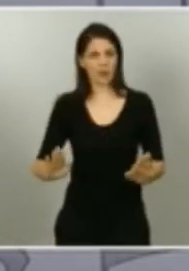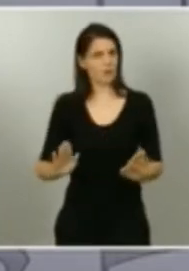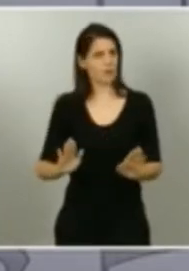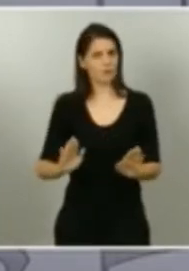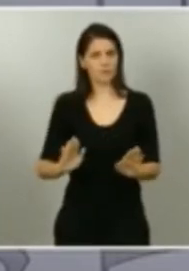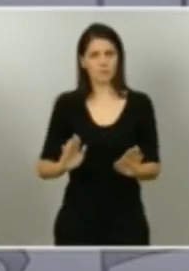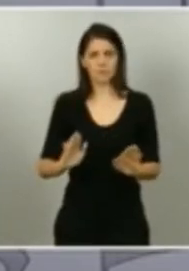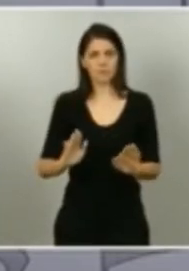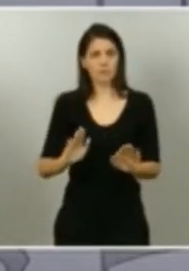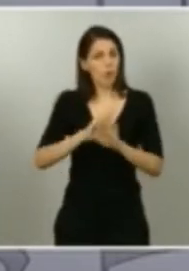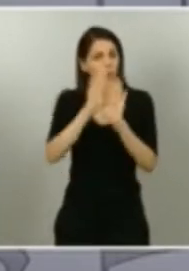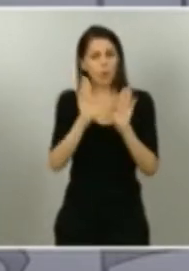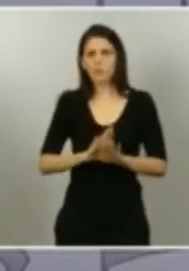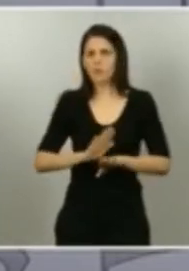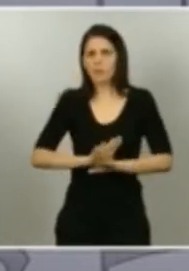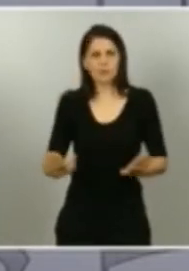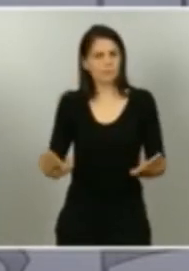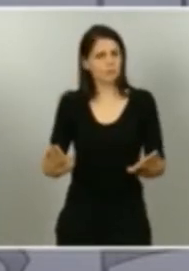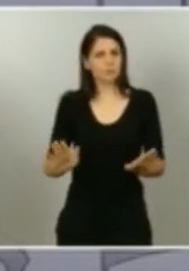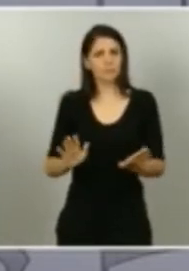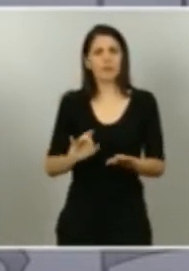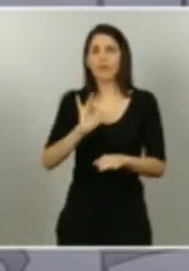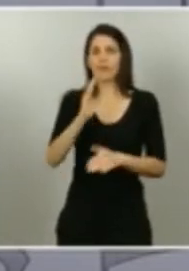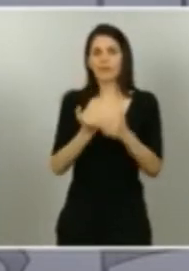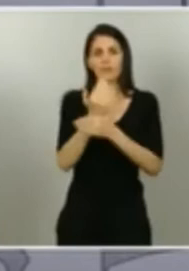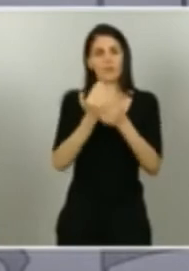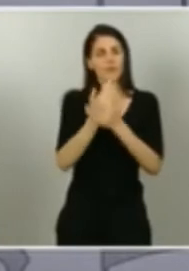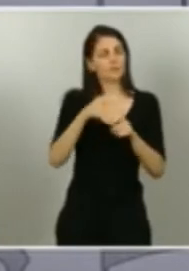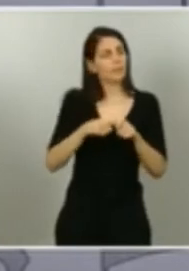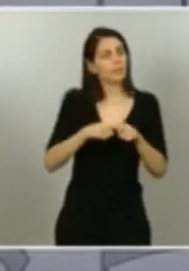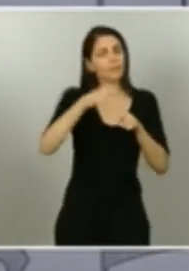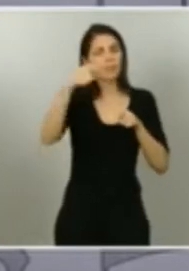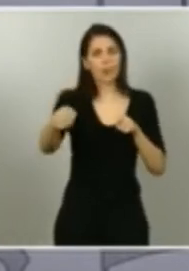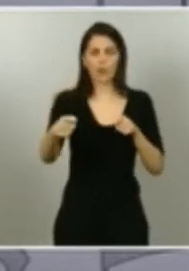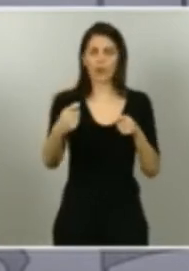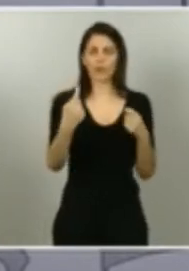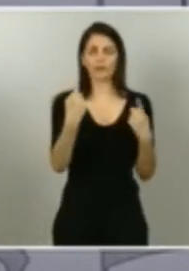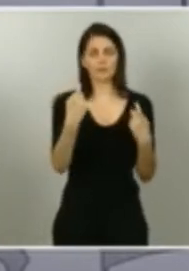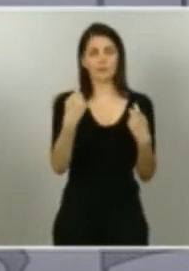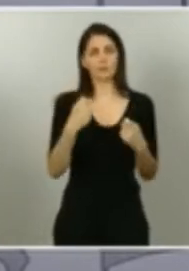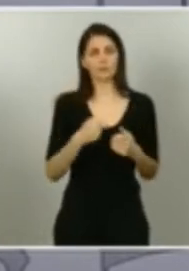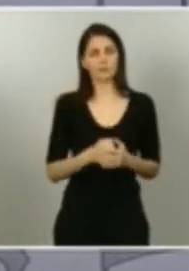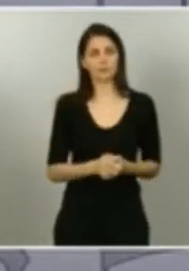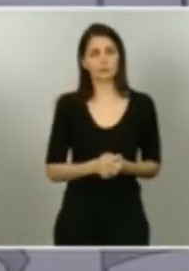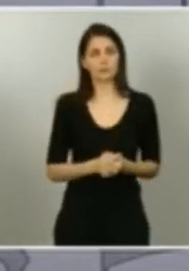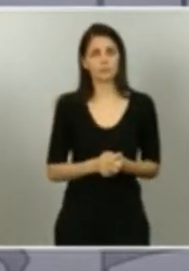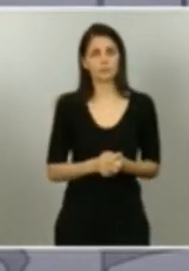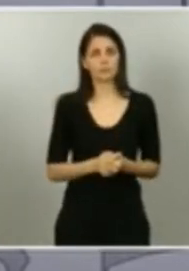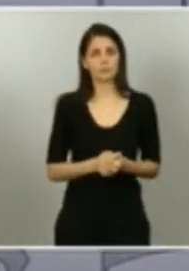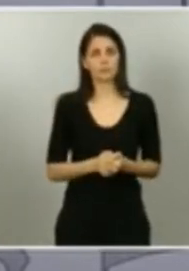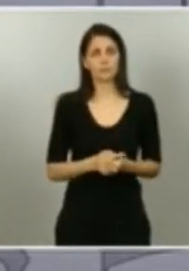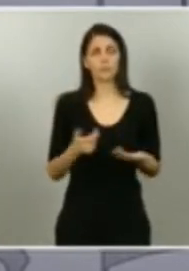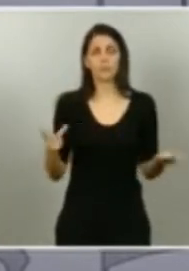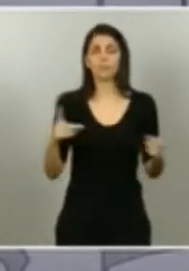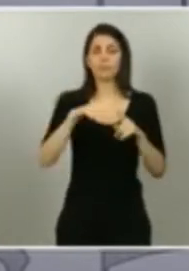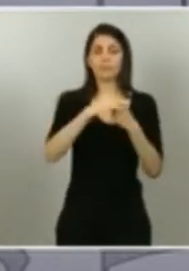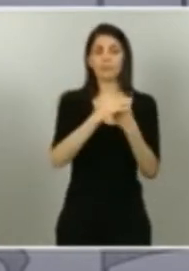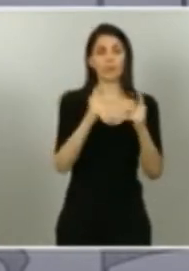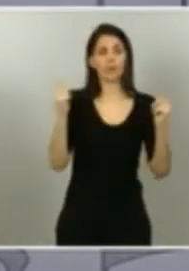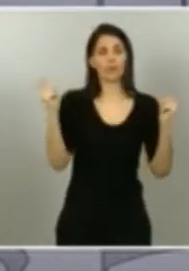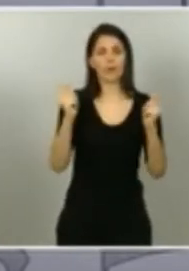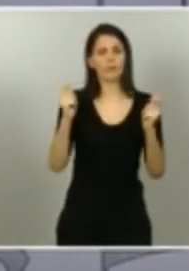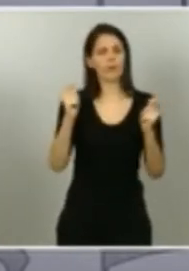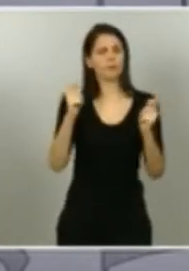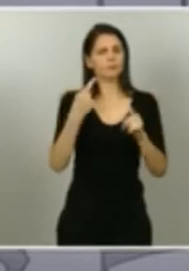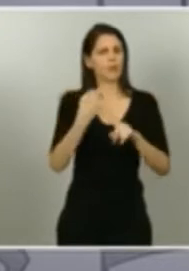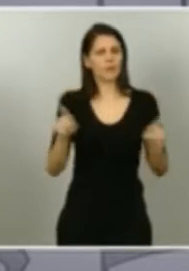prórroga de 15 días del estado de alarma. Será un estado de alarma muy distinto, mucho más liviano,